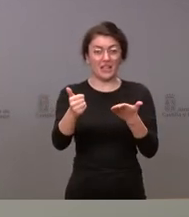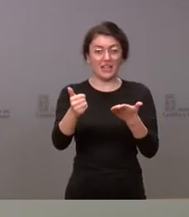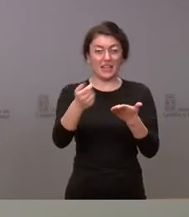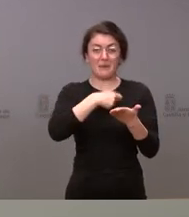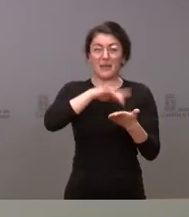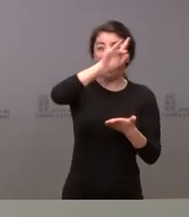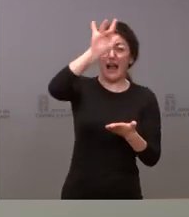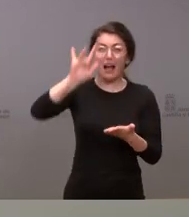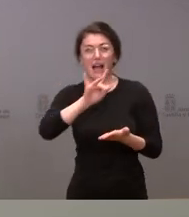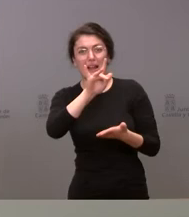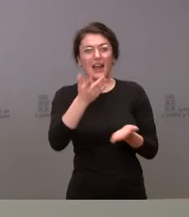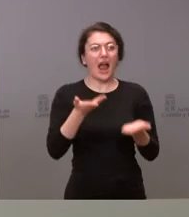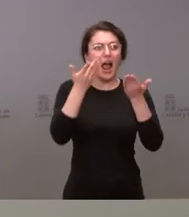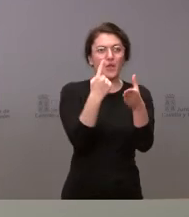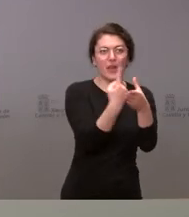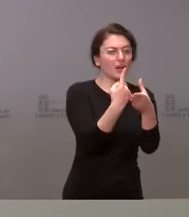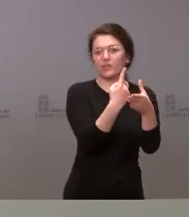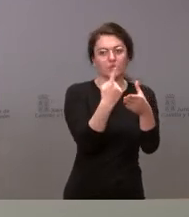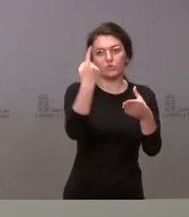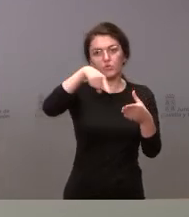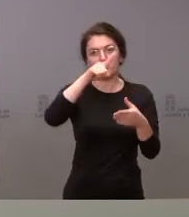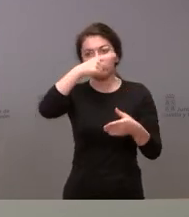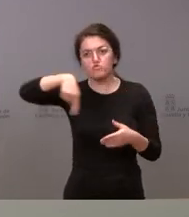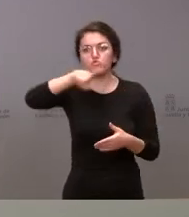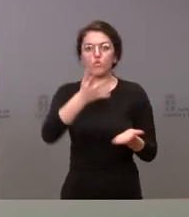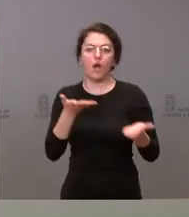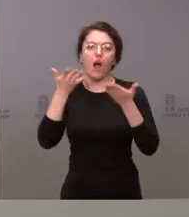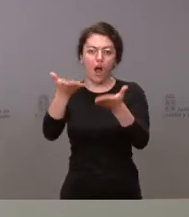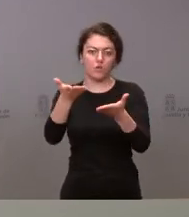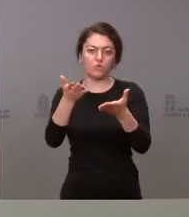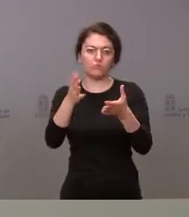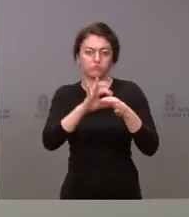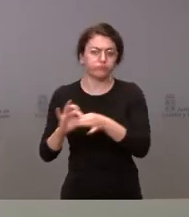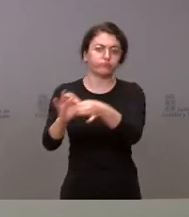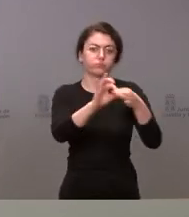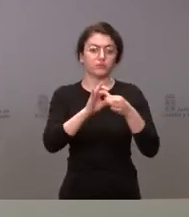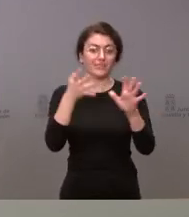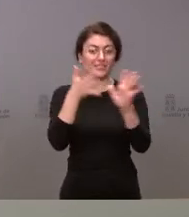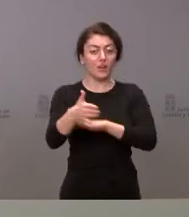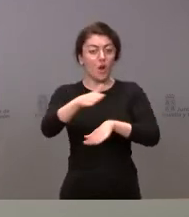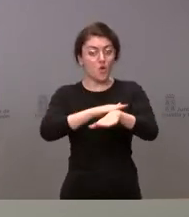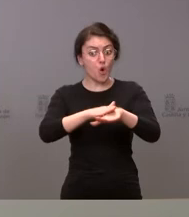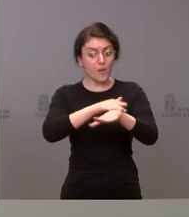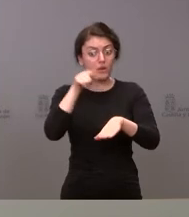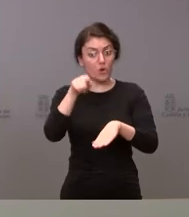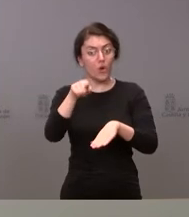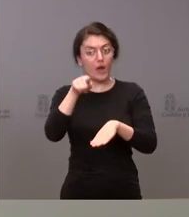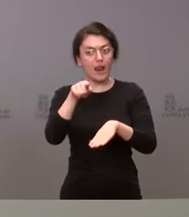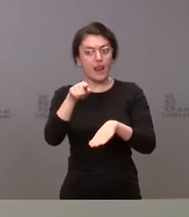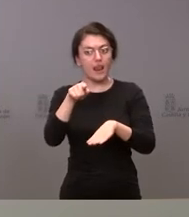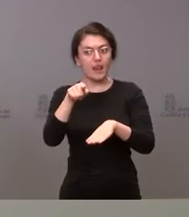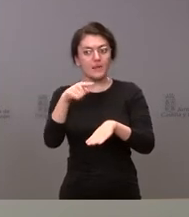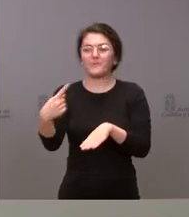aislada en Ucrania, sino actuemos de forma conjunta. Y, por tanto, que vaya siendo el propio Gobierno de España quien nos vaya transmitiendo cuáles son las necesidades,